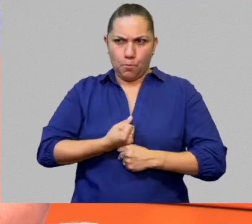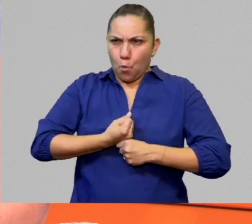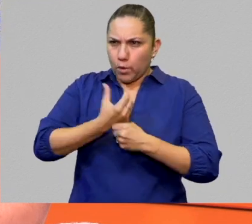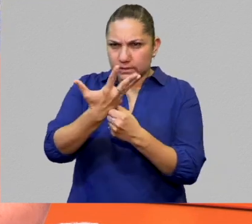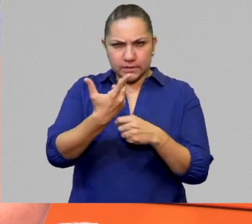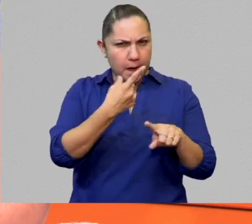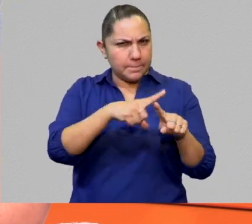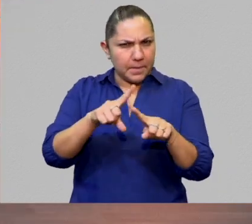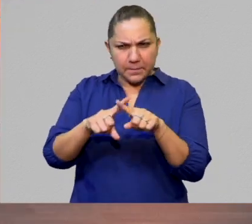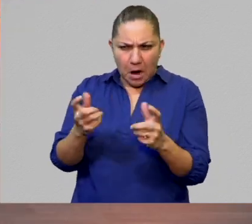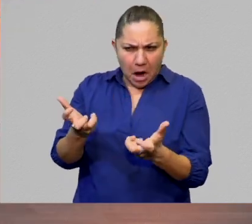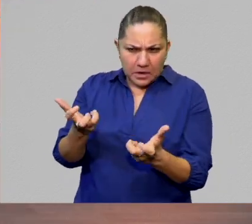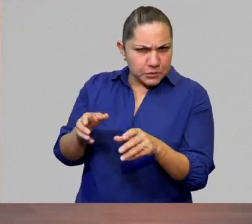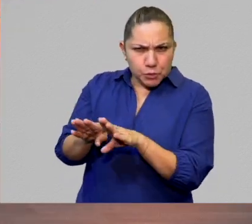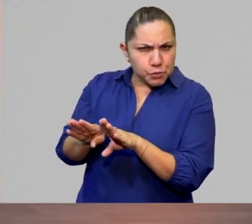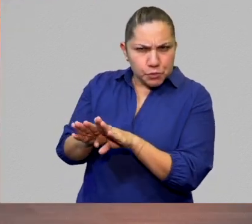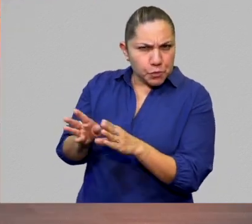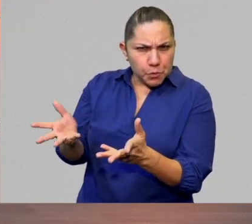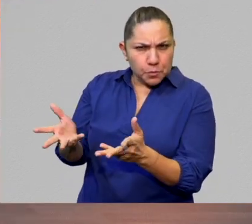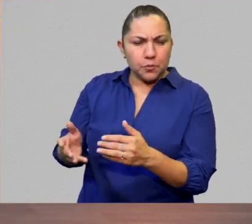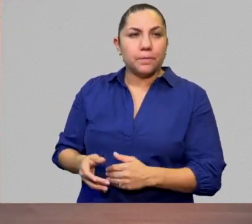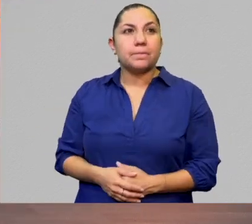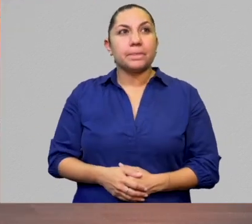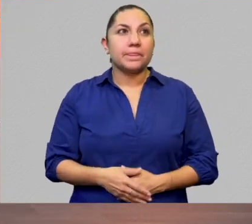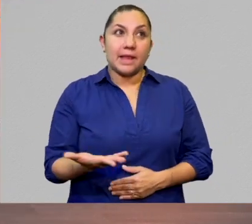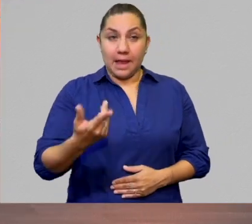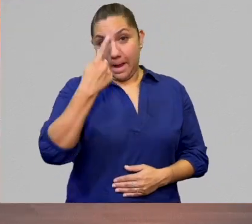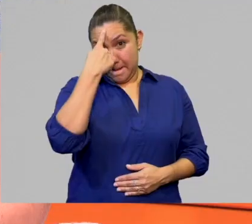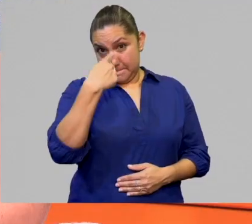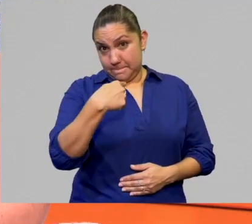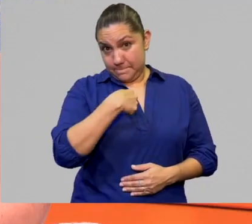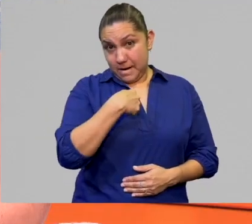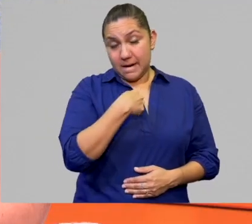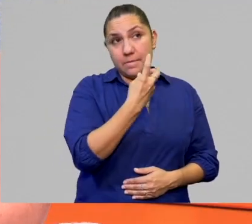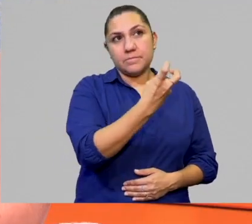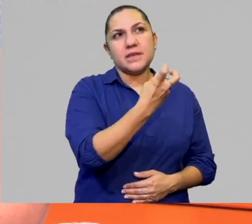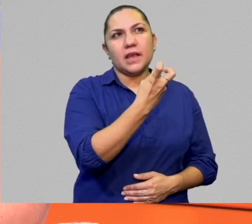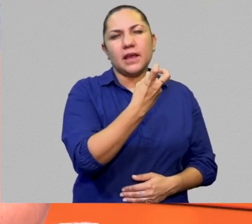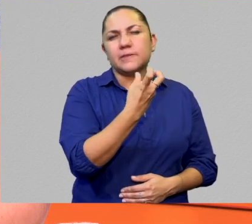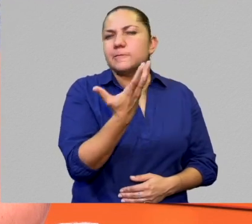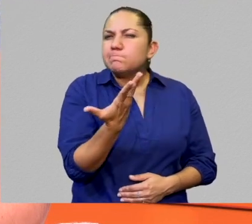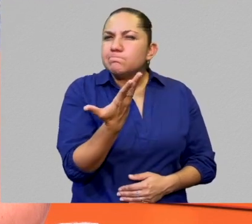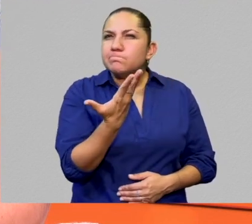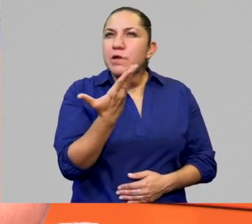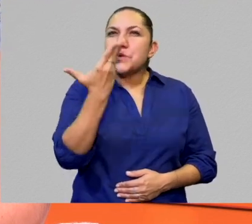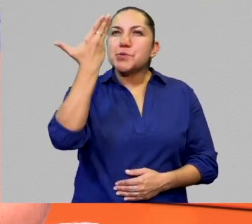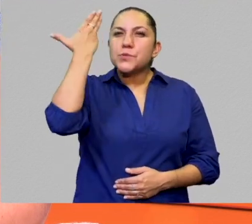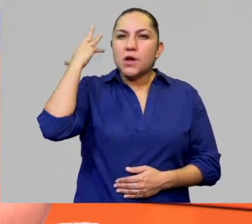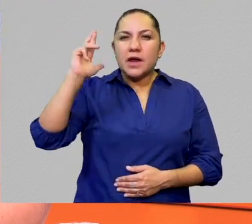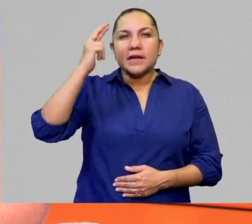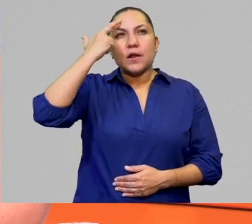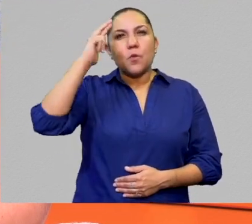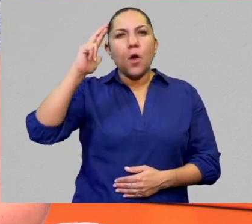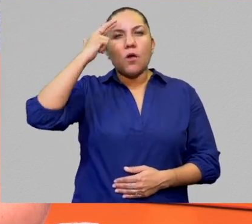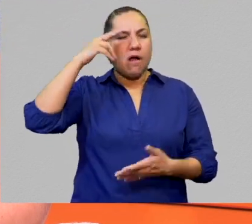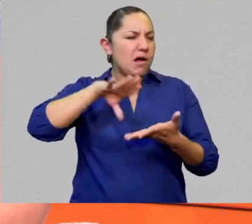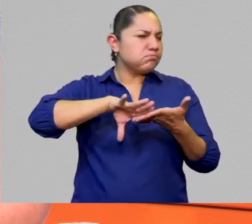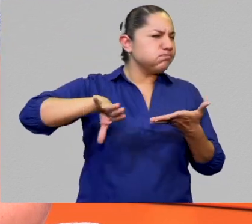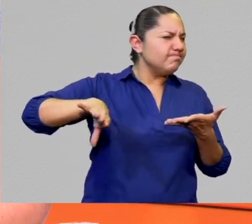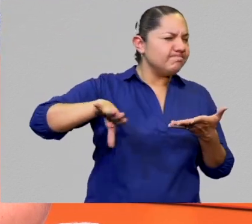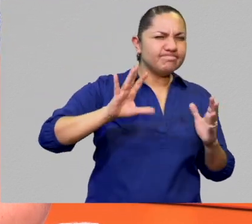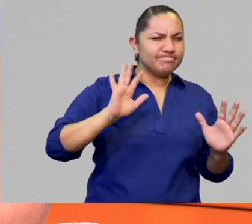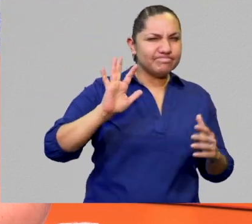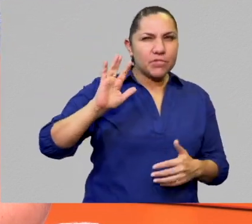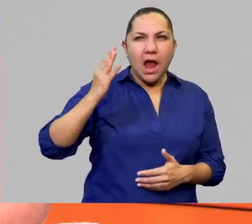Para mí ha sido una manera de reconciliarme con los recuerdos, con mi padre, con mi madre.